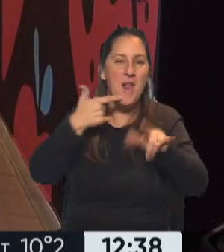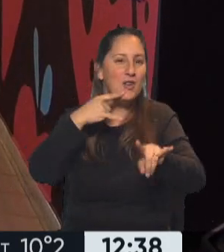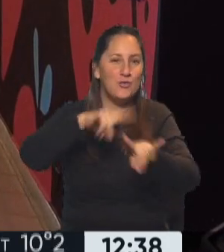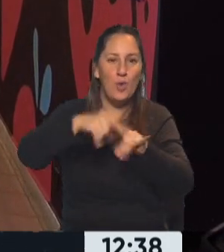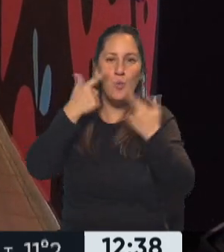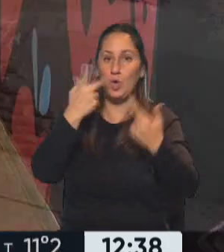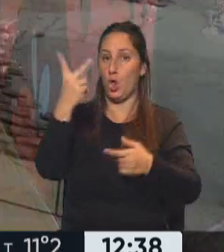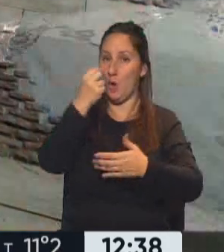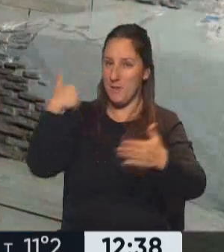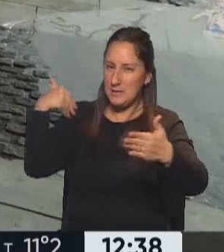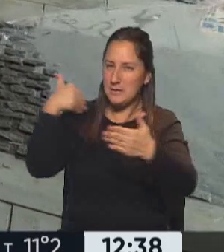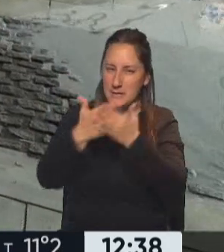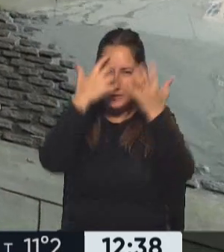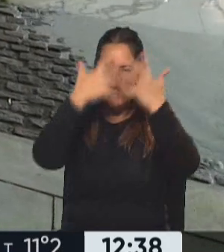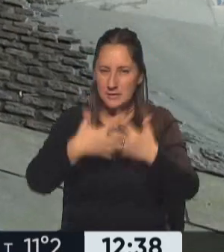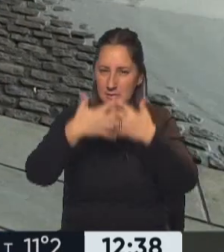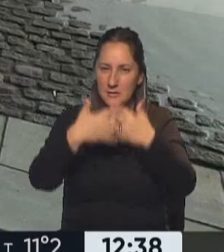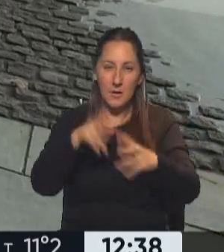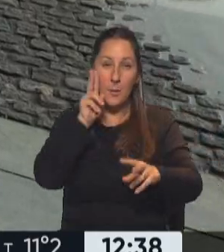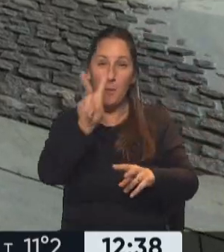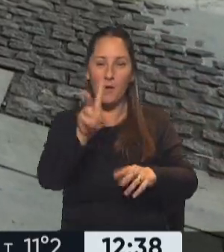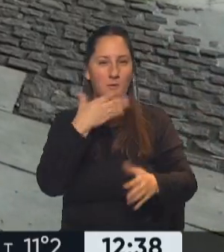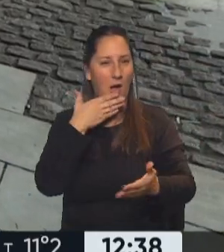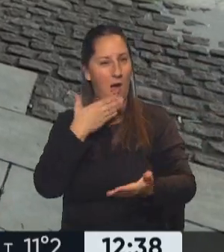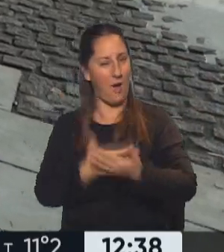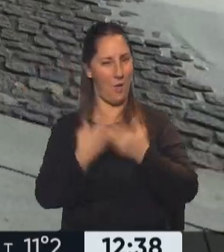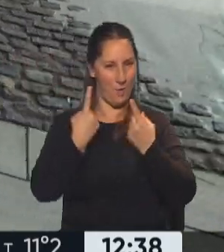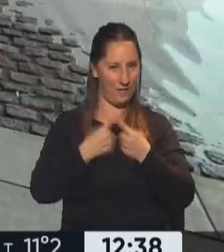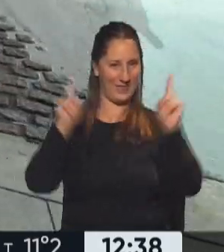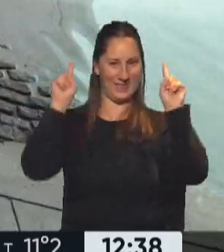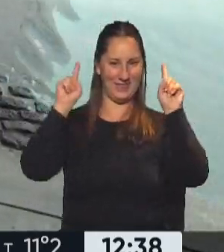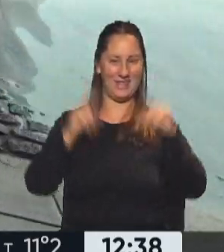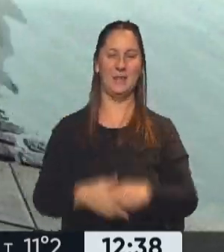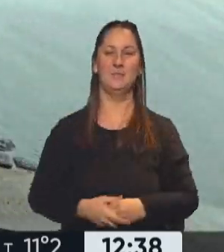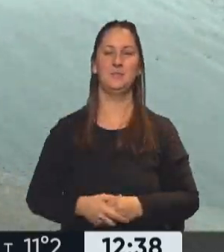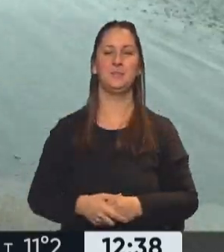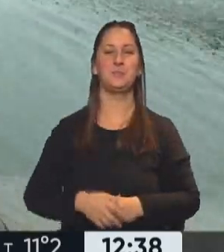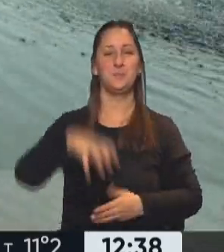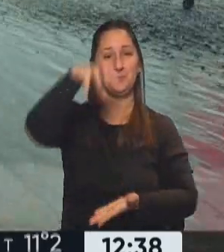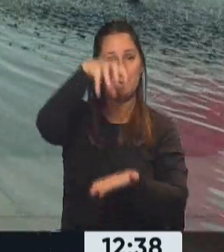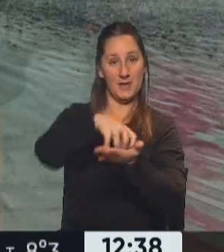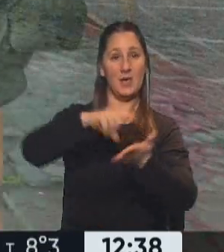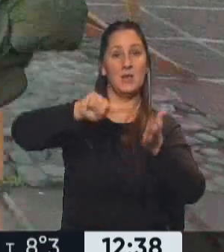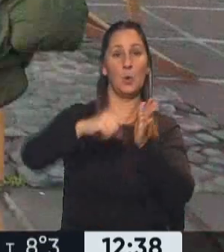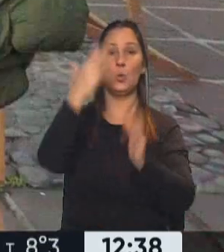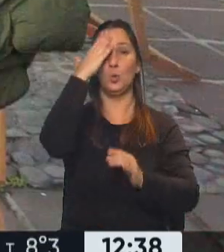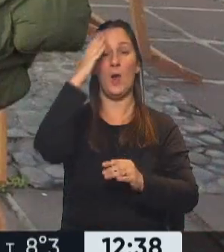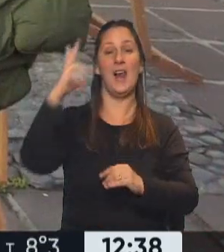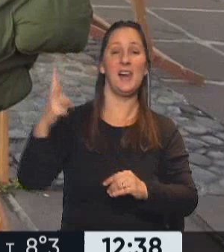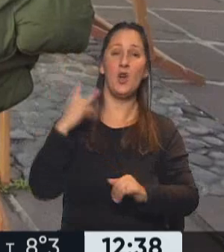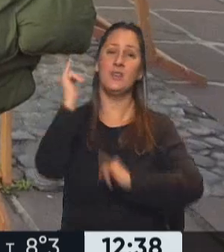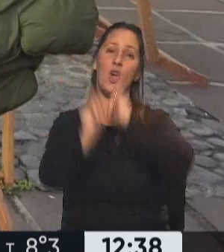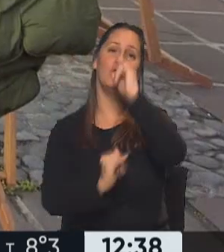venimos ya hace dos meses trabajando, es muy cautivante lo que pasa. Andar por acá, por el Centro Cultural Recoleta, contando una historia de